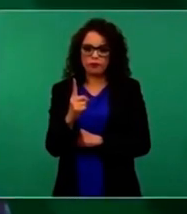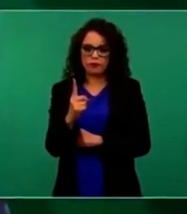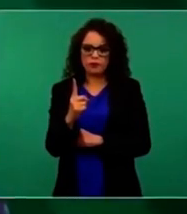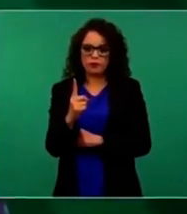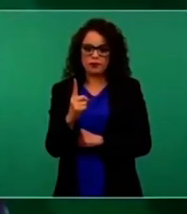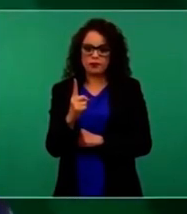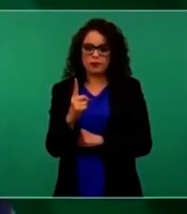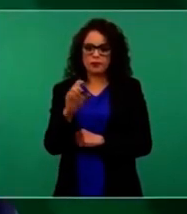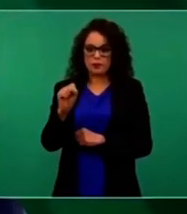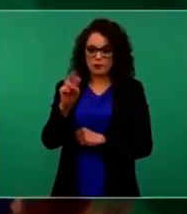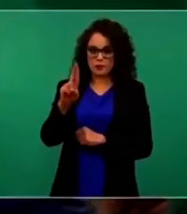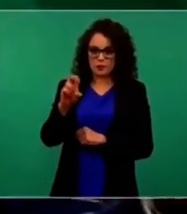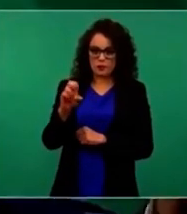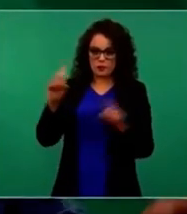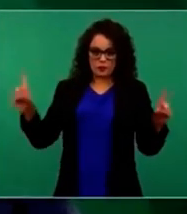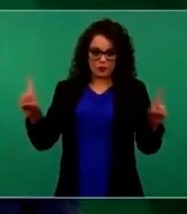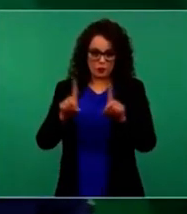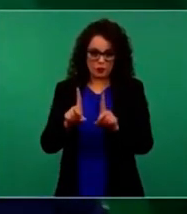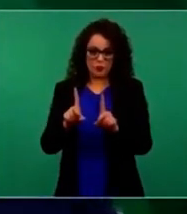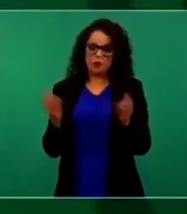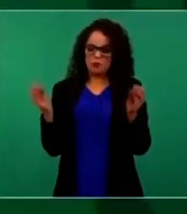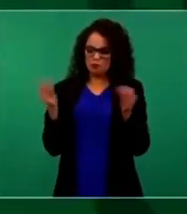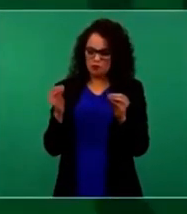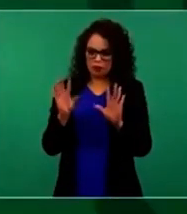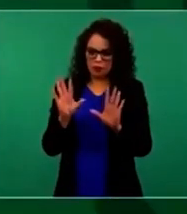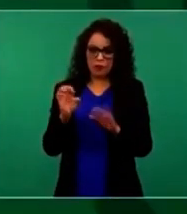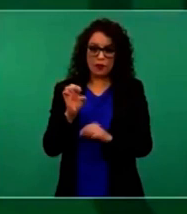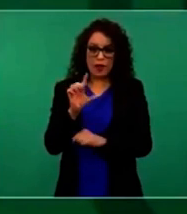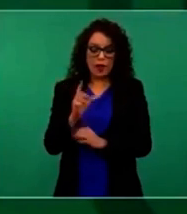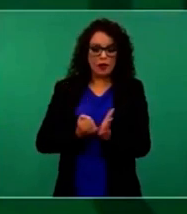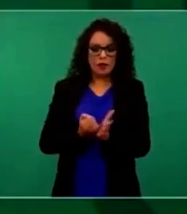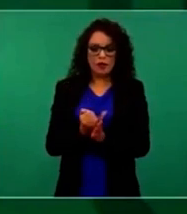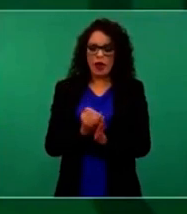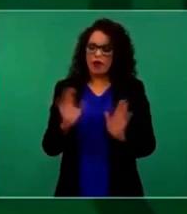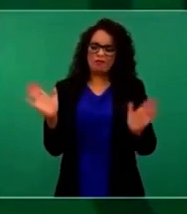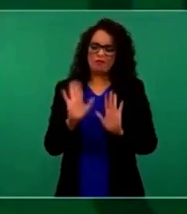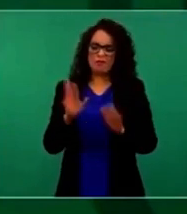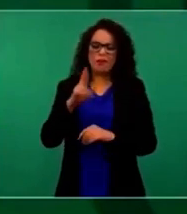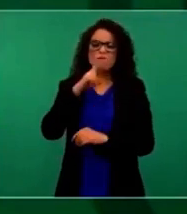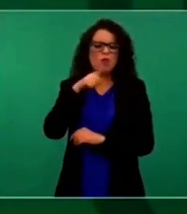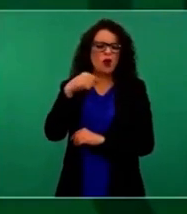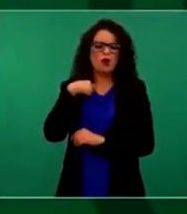intervienen en Relaciones Exteriores, pero él dice yo, me regreso a mi país.